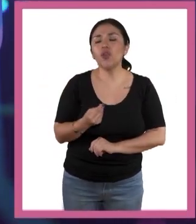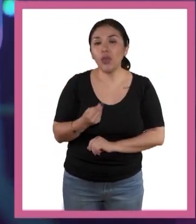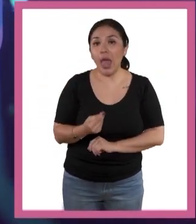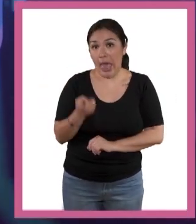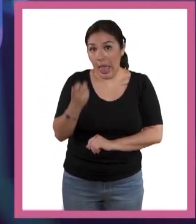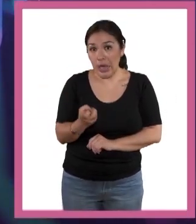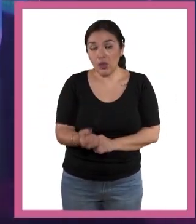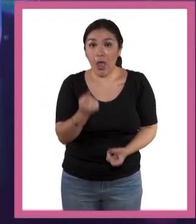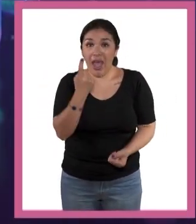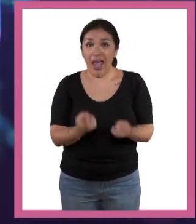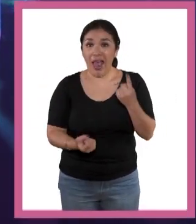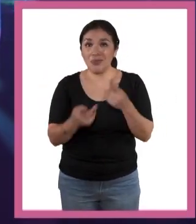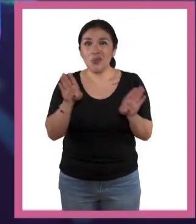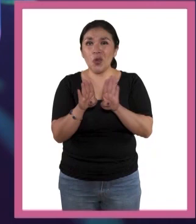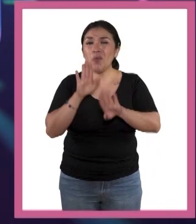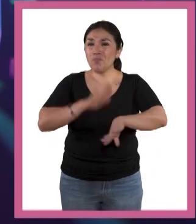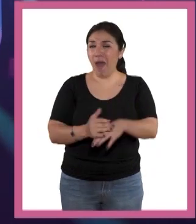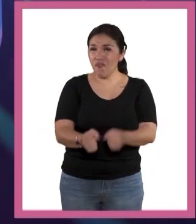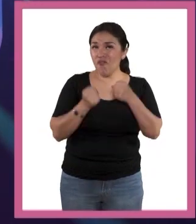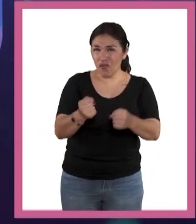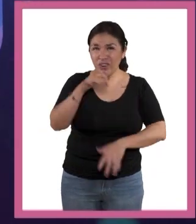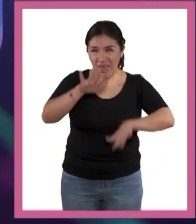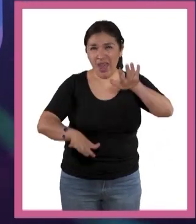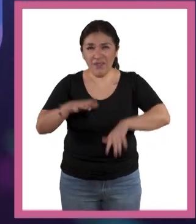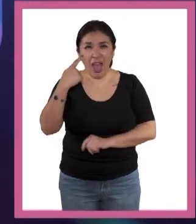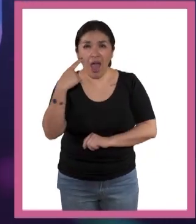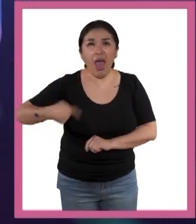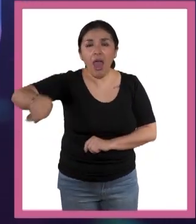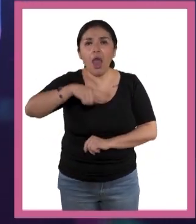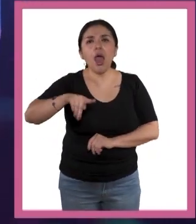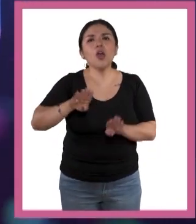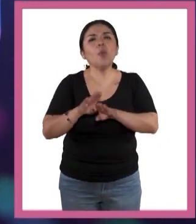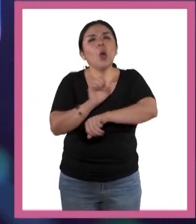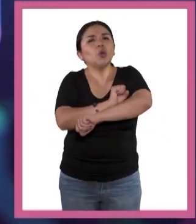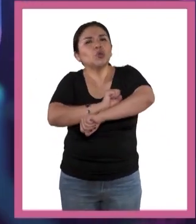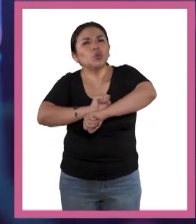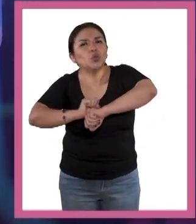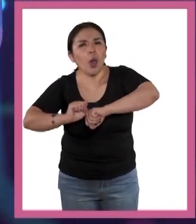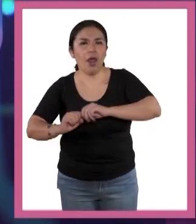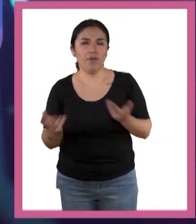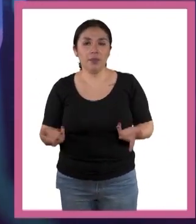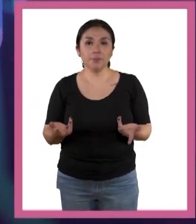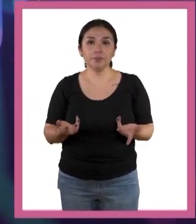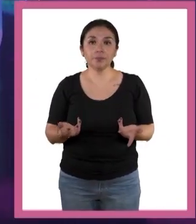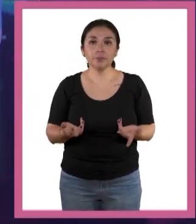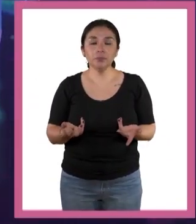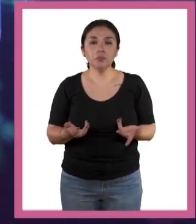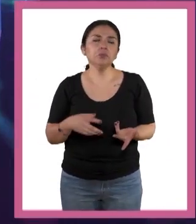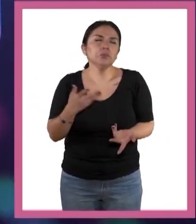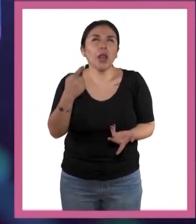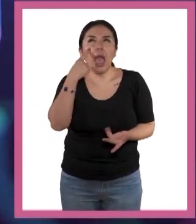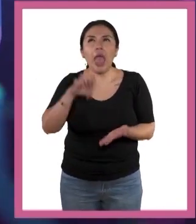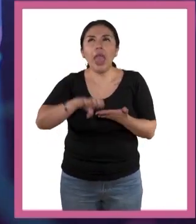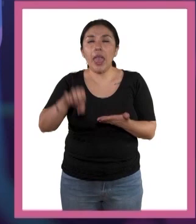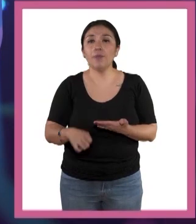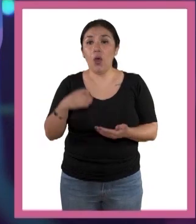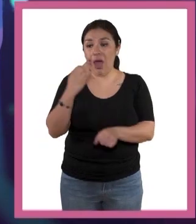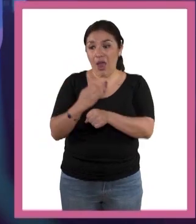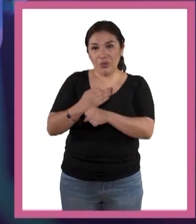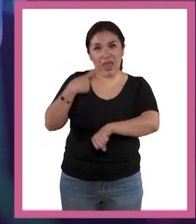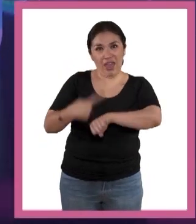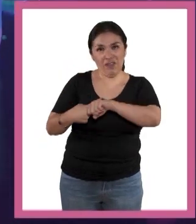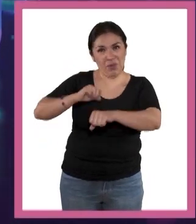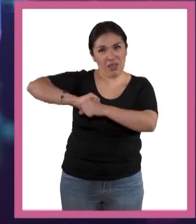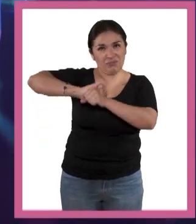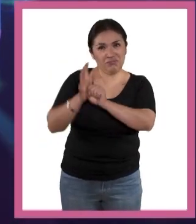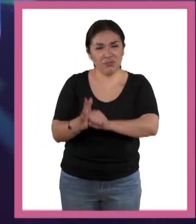algunas presiones que serían muy fuertes en algún momento no sean tan fuertes como el otro. Simplemente, la pandemia que vivimos,